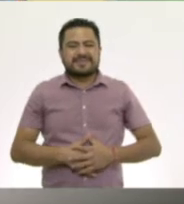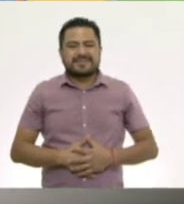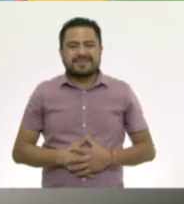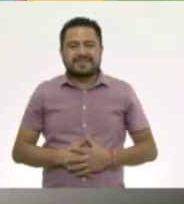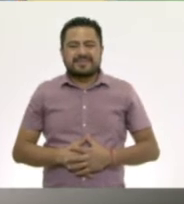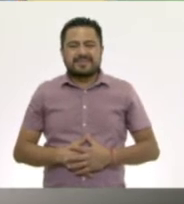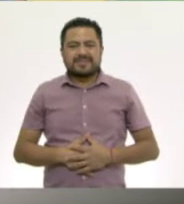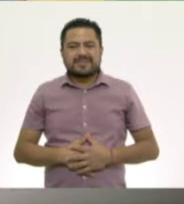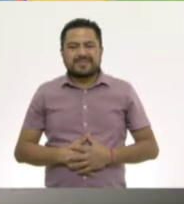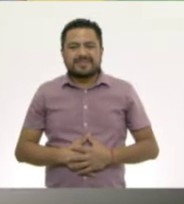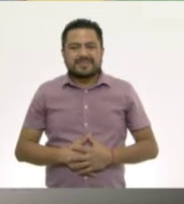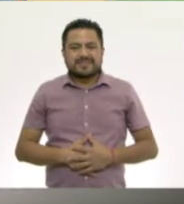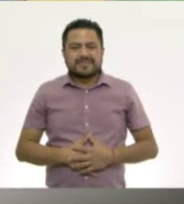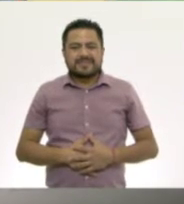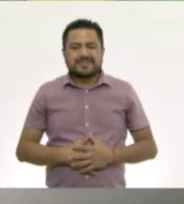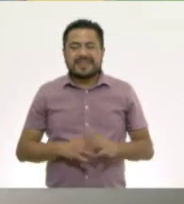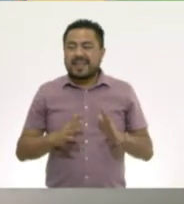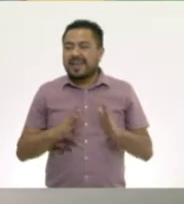cucú,